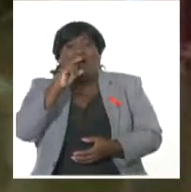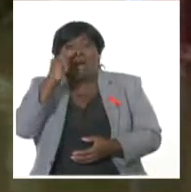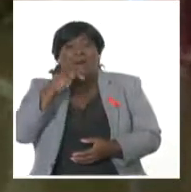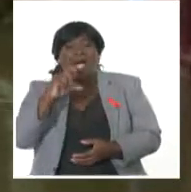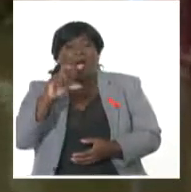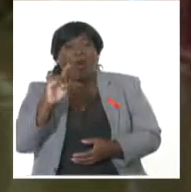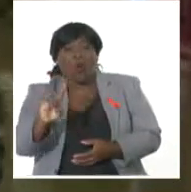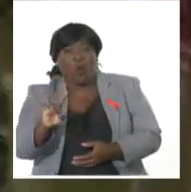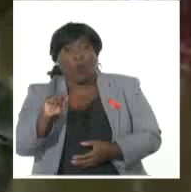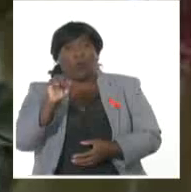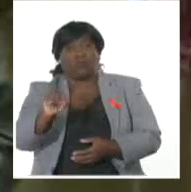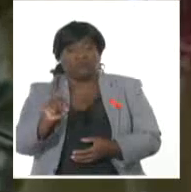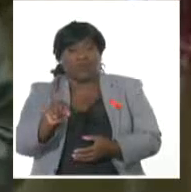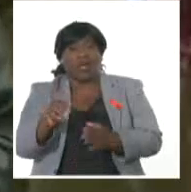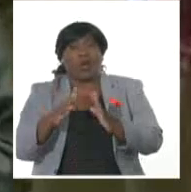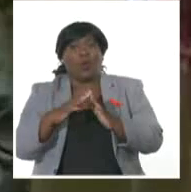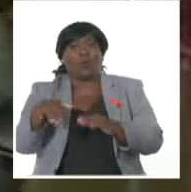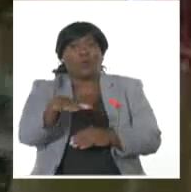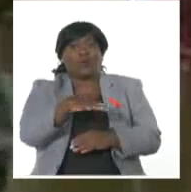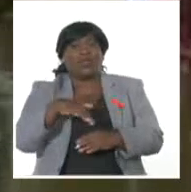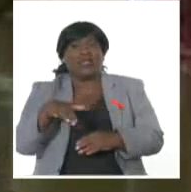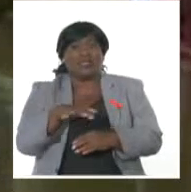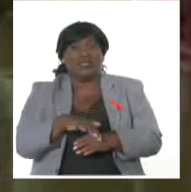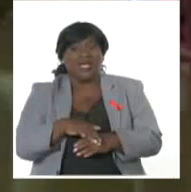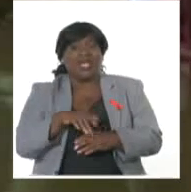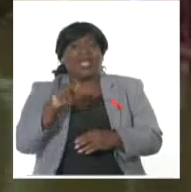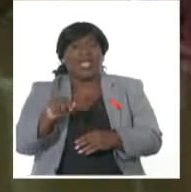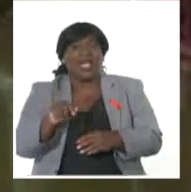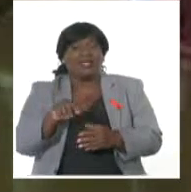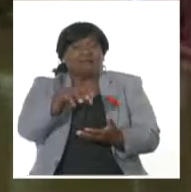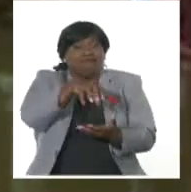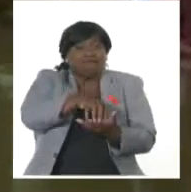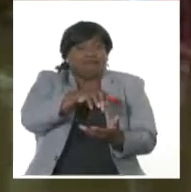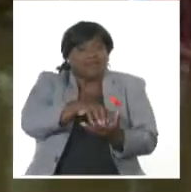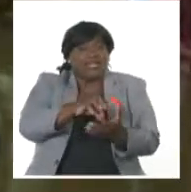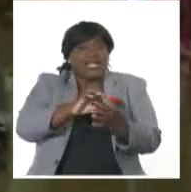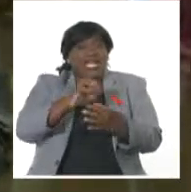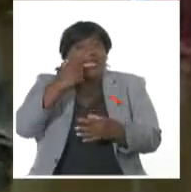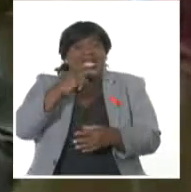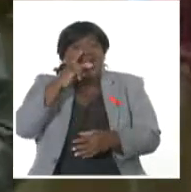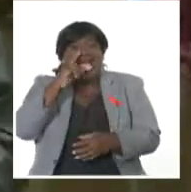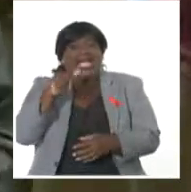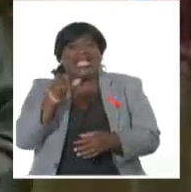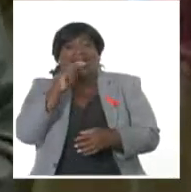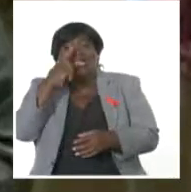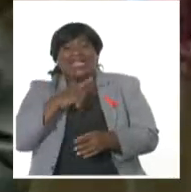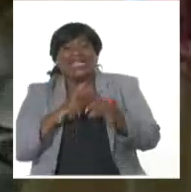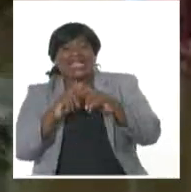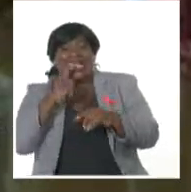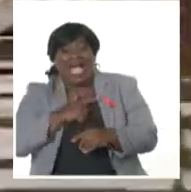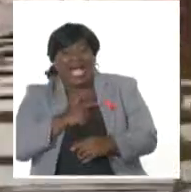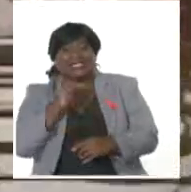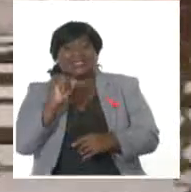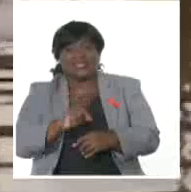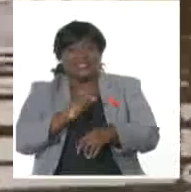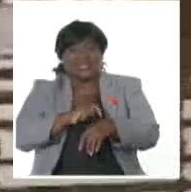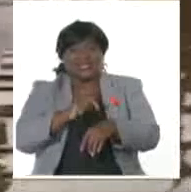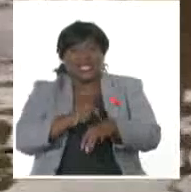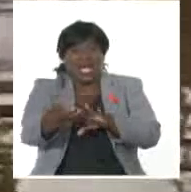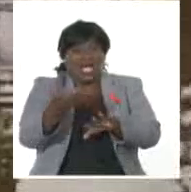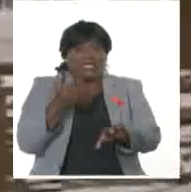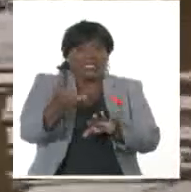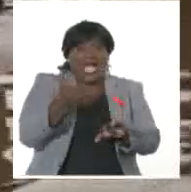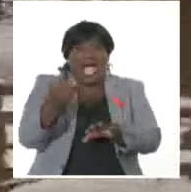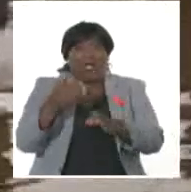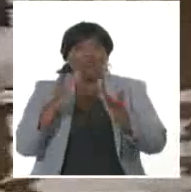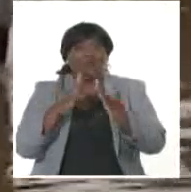comunidad, como es el caso de La Canjita, donde sus pobladores están en este momento evacuando sus pertenencias y,